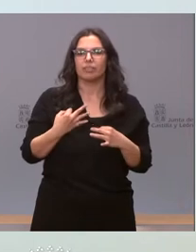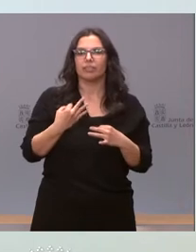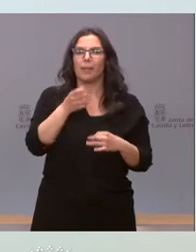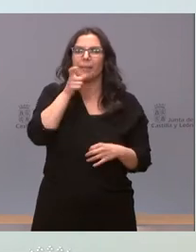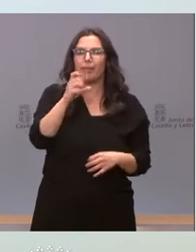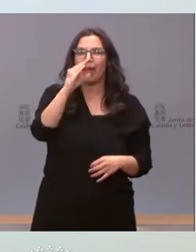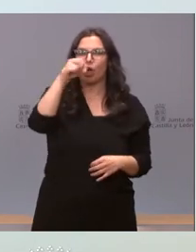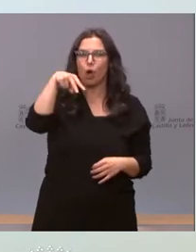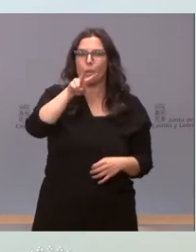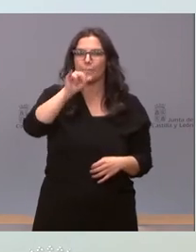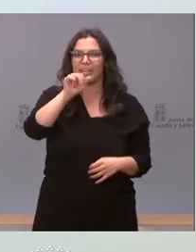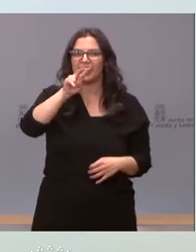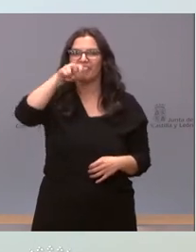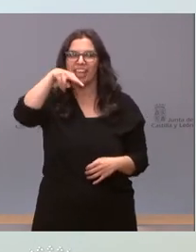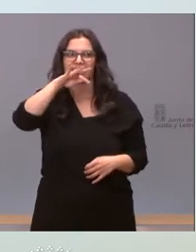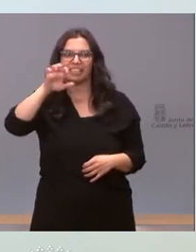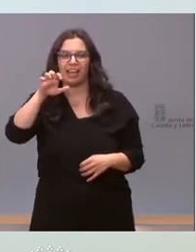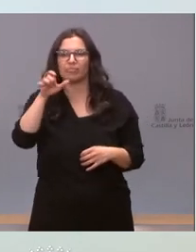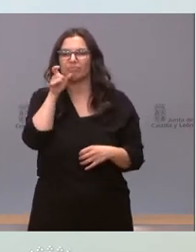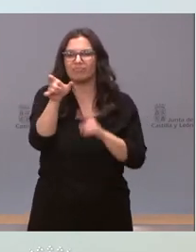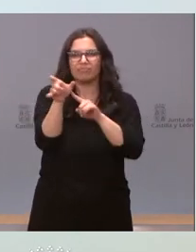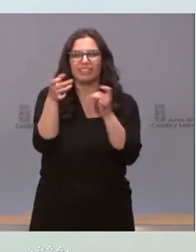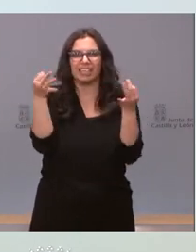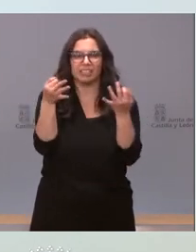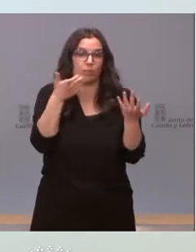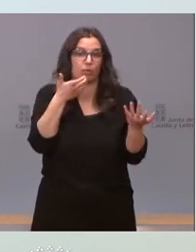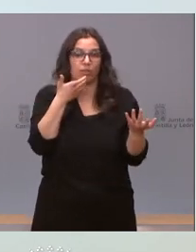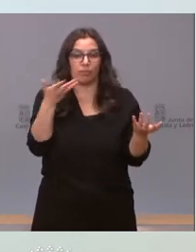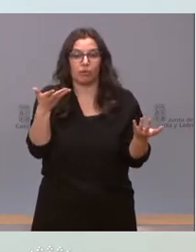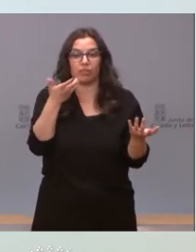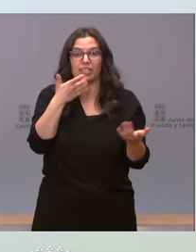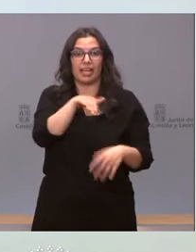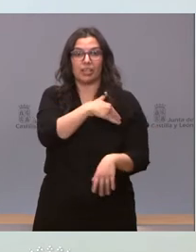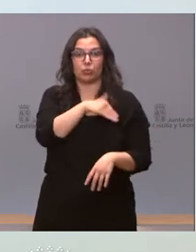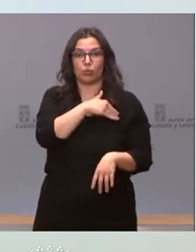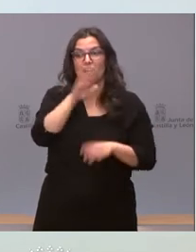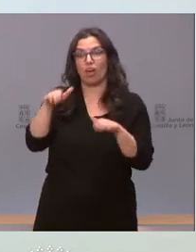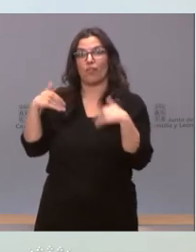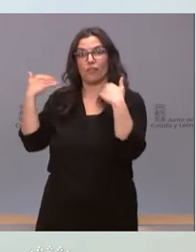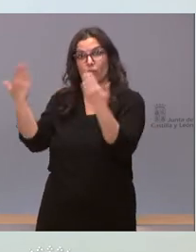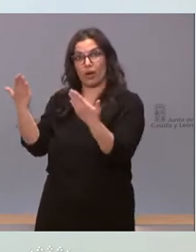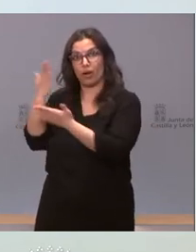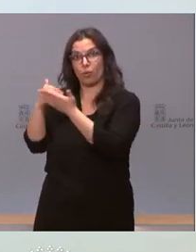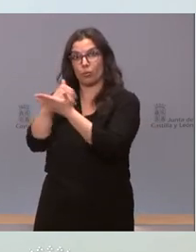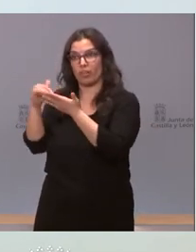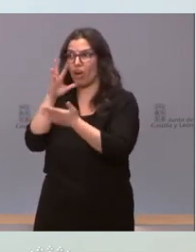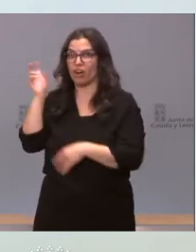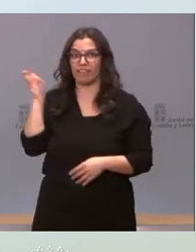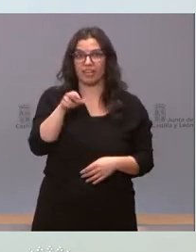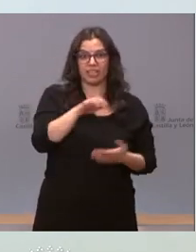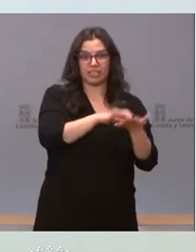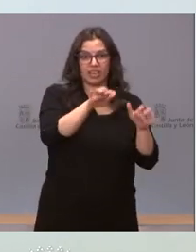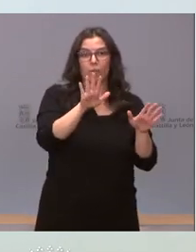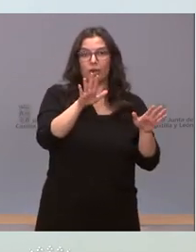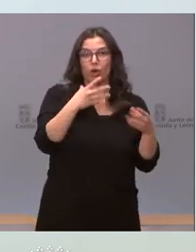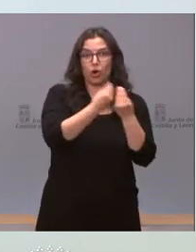muchas dudas y se dan ciertas paradojas, como el hecho de que haya chicos estudiando en otras comunidades que puedan venir a Castilla y León, pero que no pudieran estar